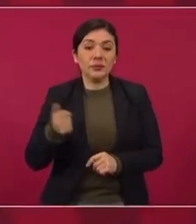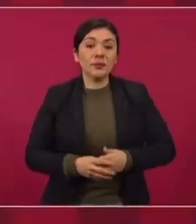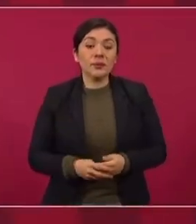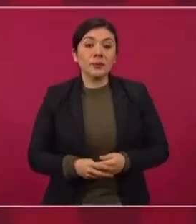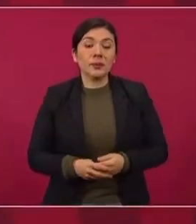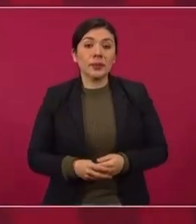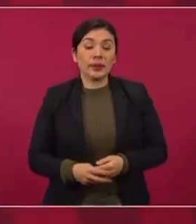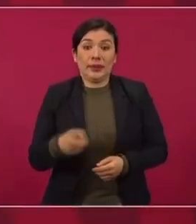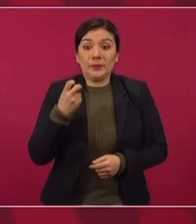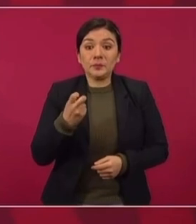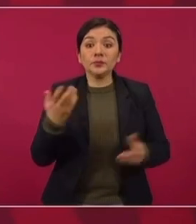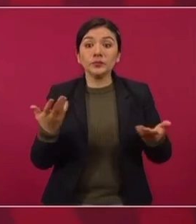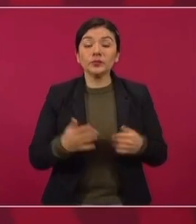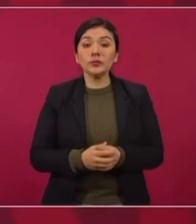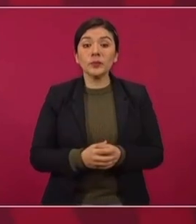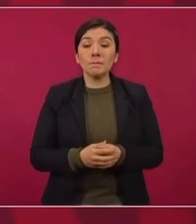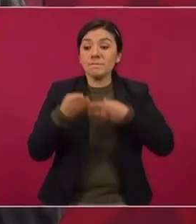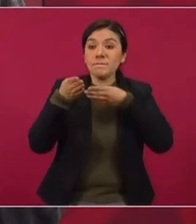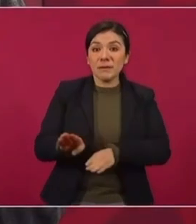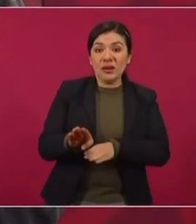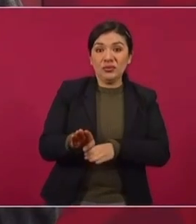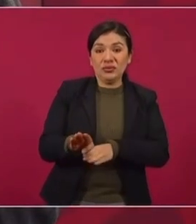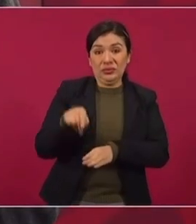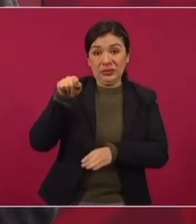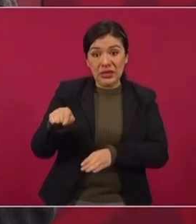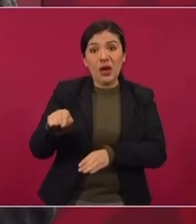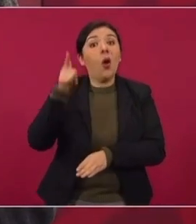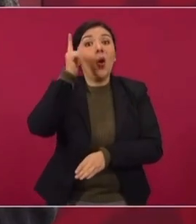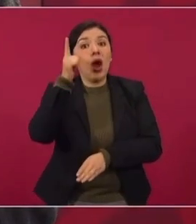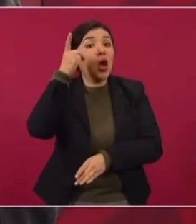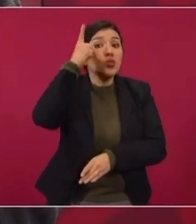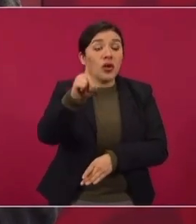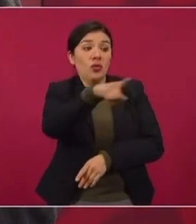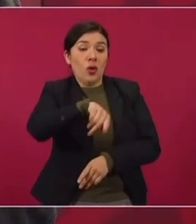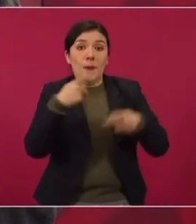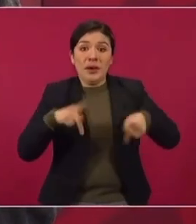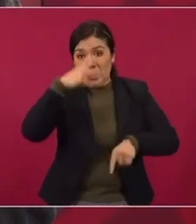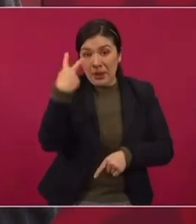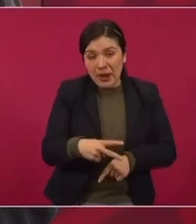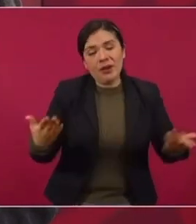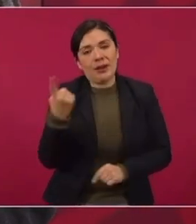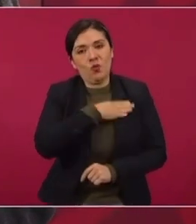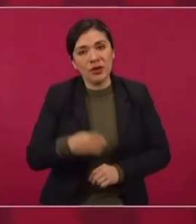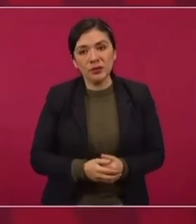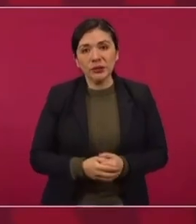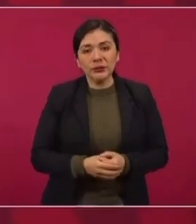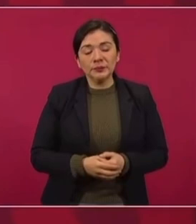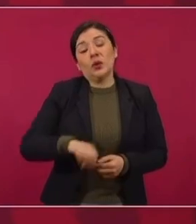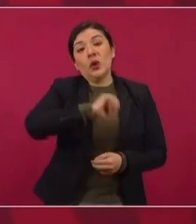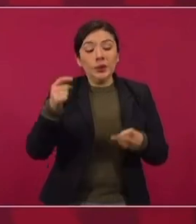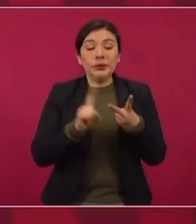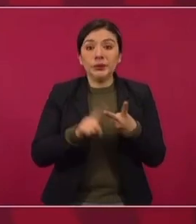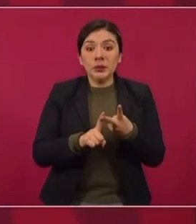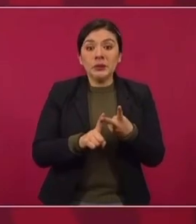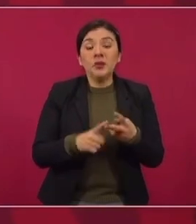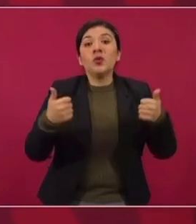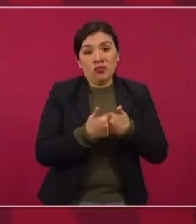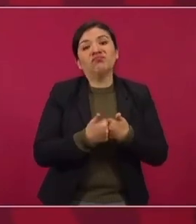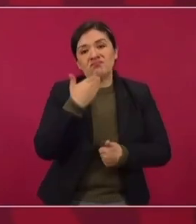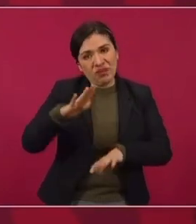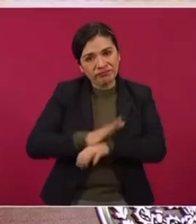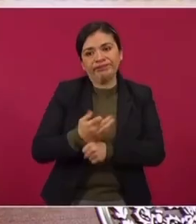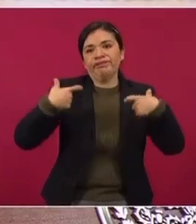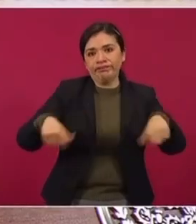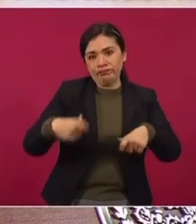que la banca, este consumo quede en manos de mexicanos sería muy bueno. Lo otro, que tengan solvencia